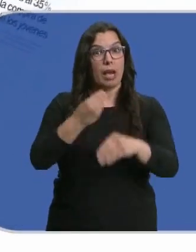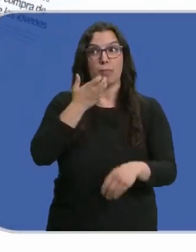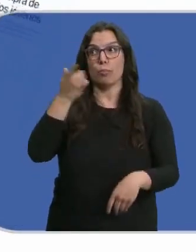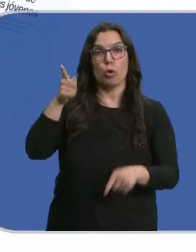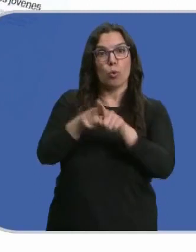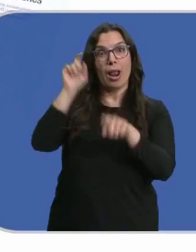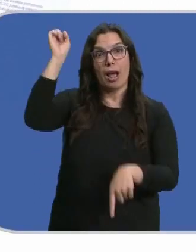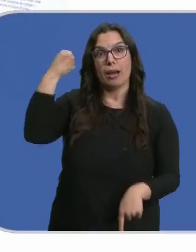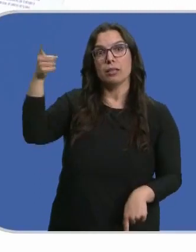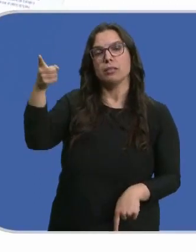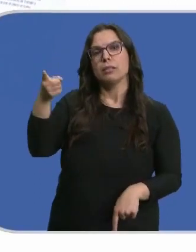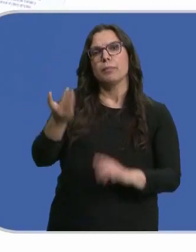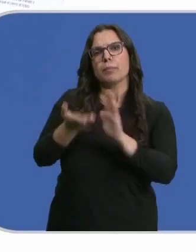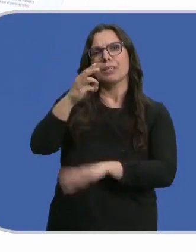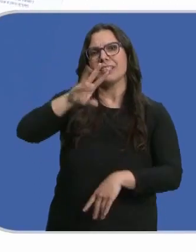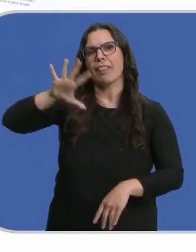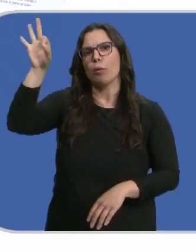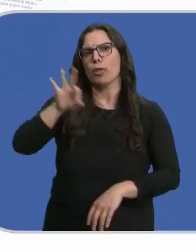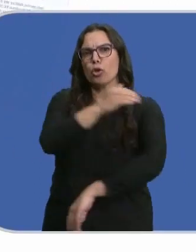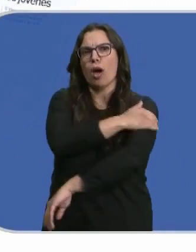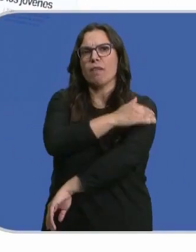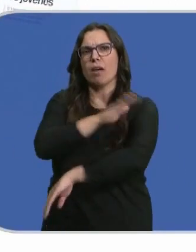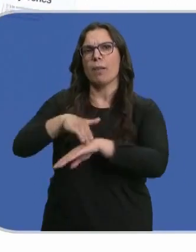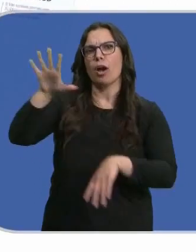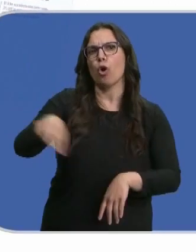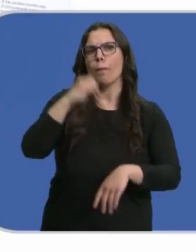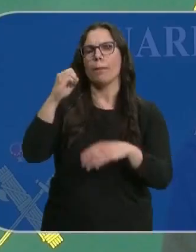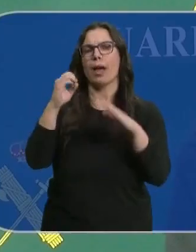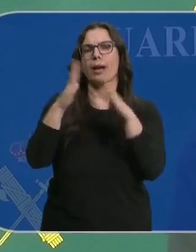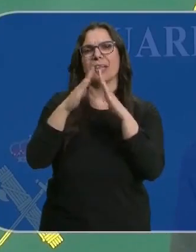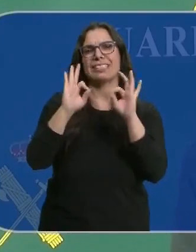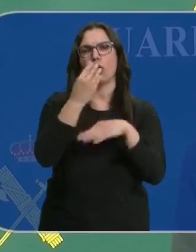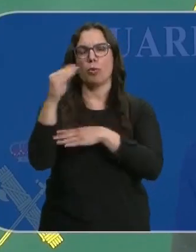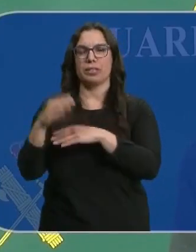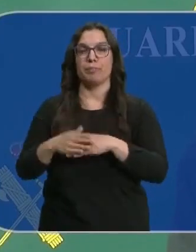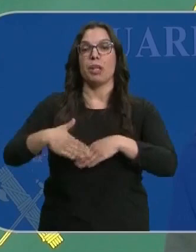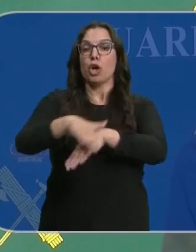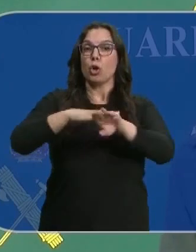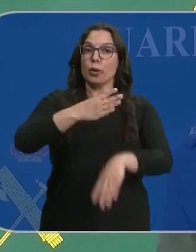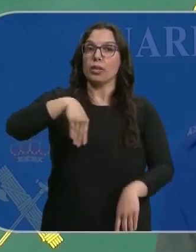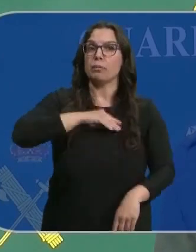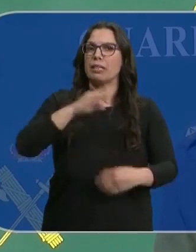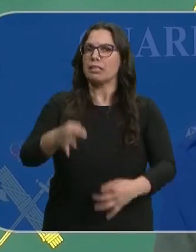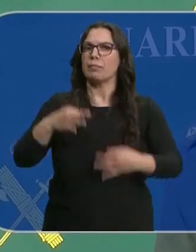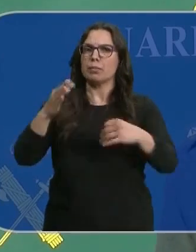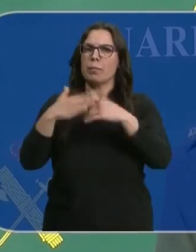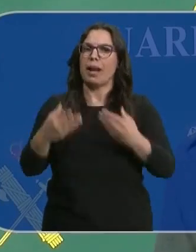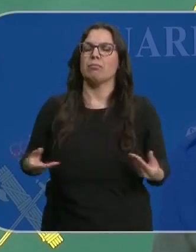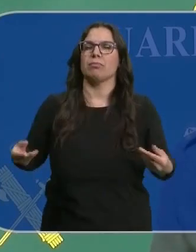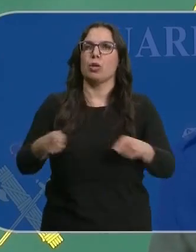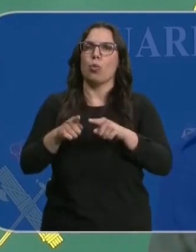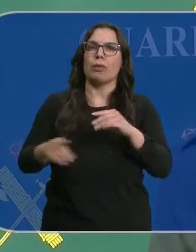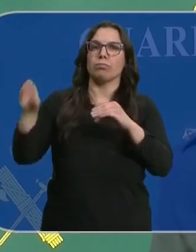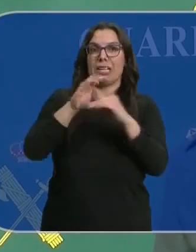Aragón. Lambán eleva el 35% el aval a la compra de vivienda de los jóvenes. El Gobierno de España siempre está para sumar, así que